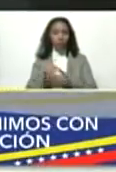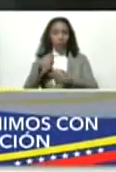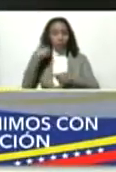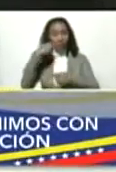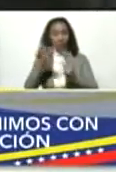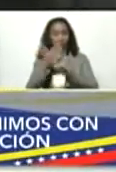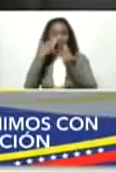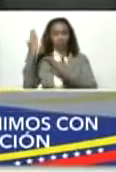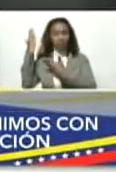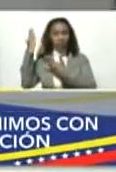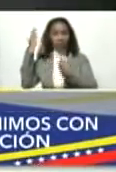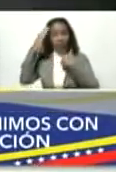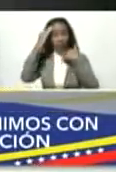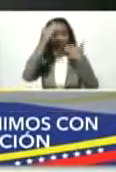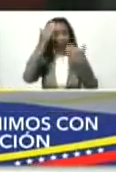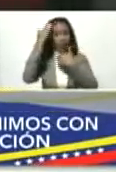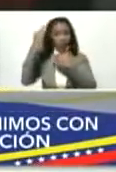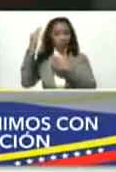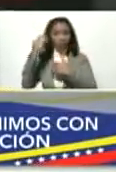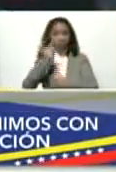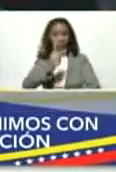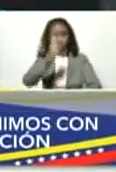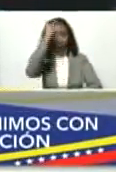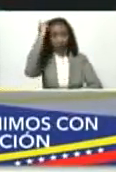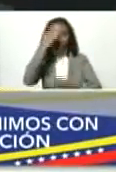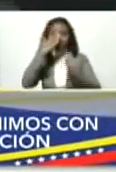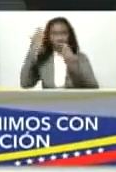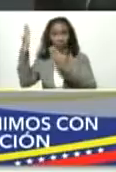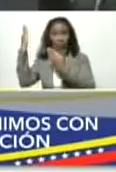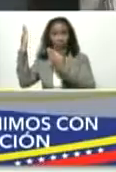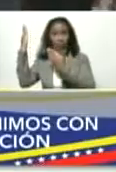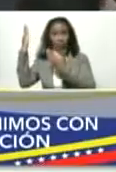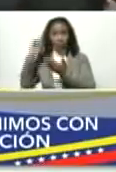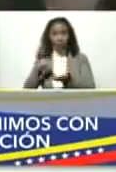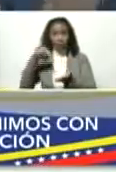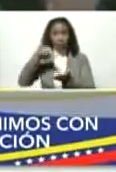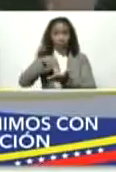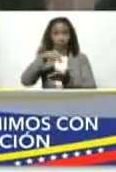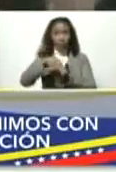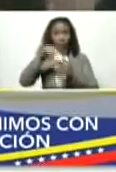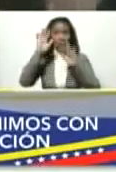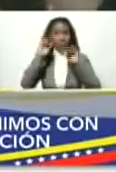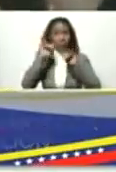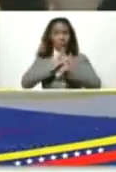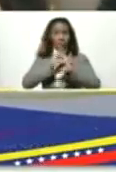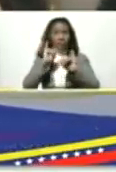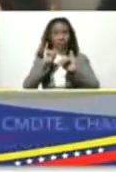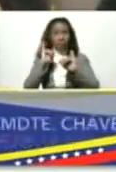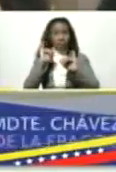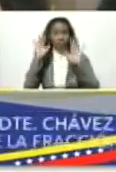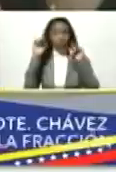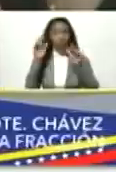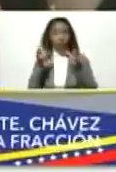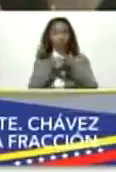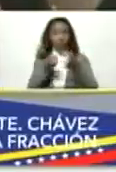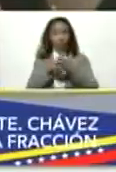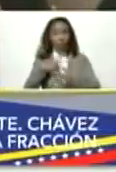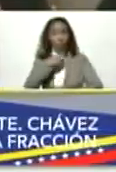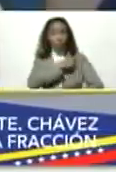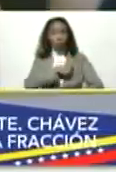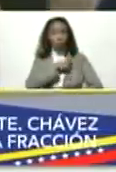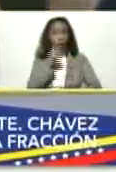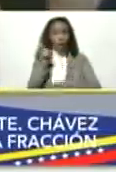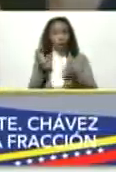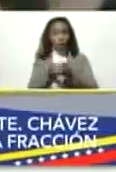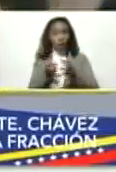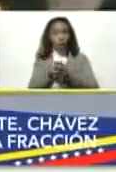ahí está saludando mira Tarek ahí sube se despide de nosotros era la comisión protocolar esa